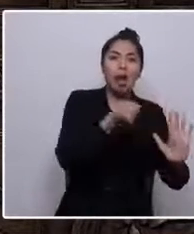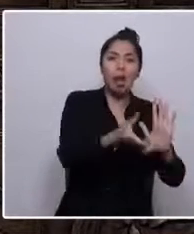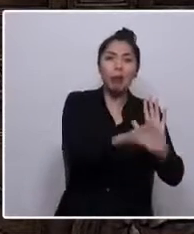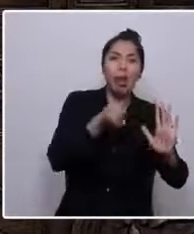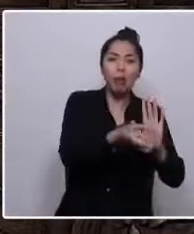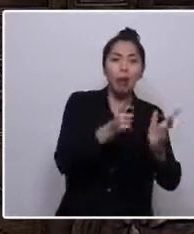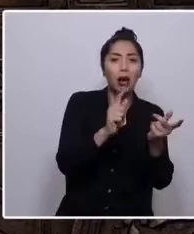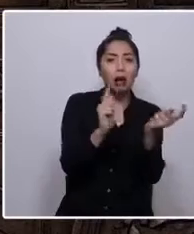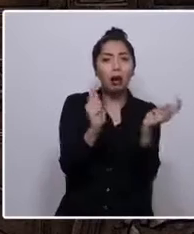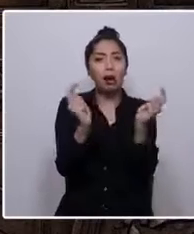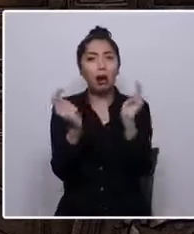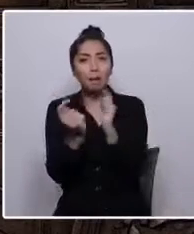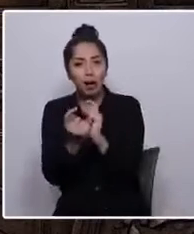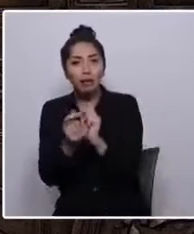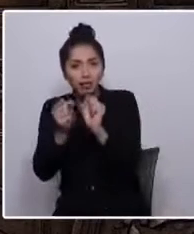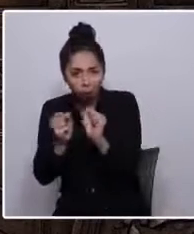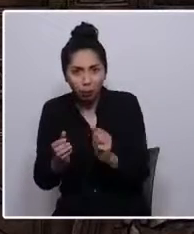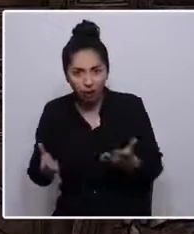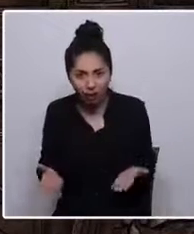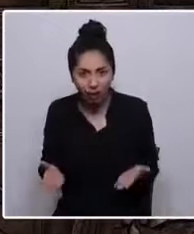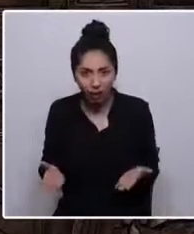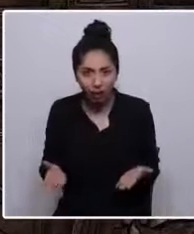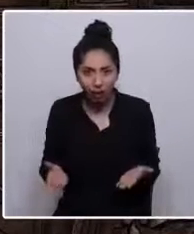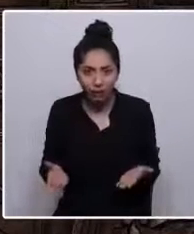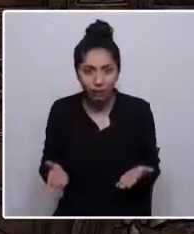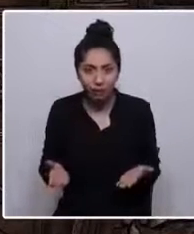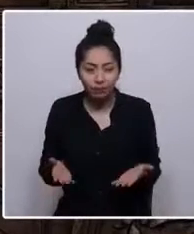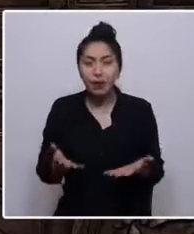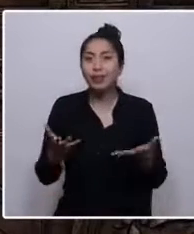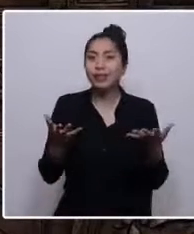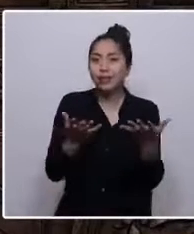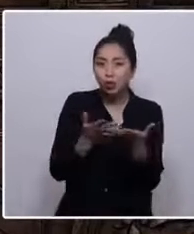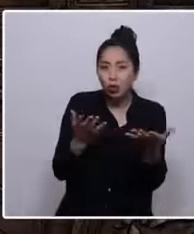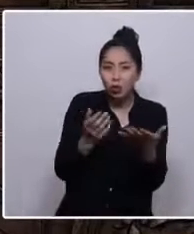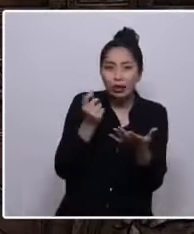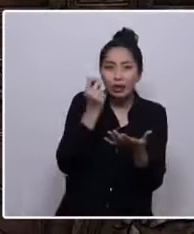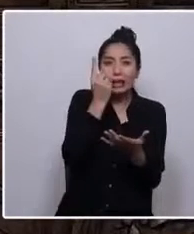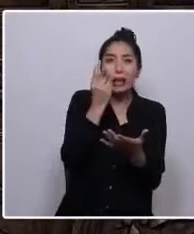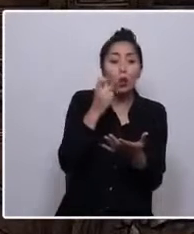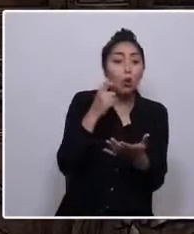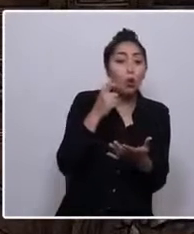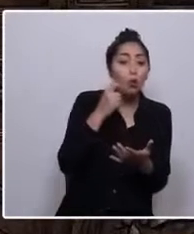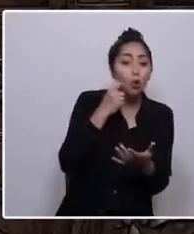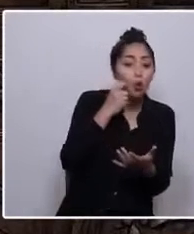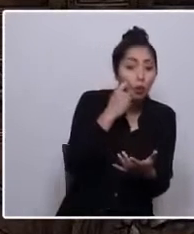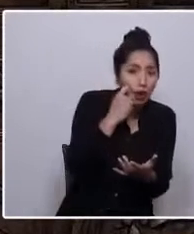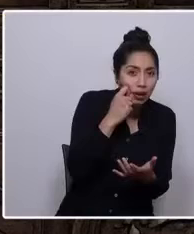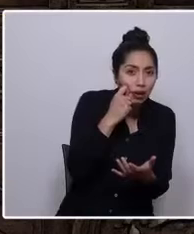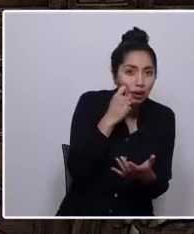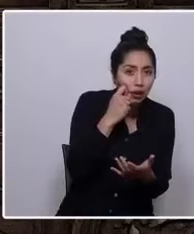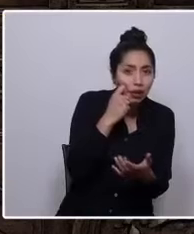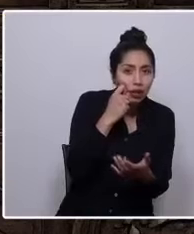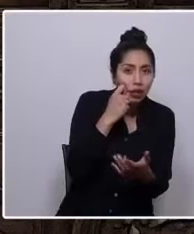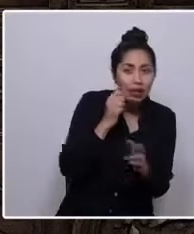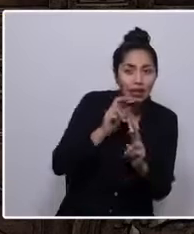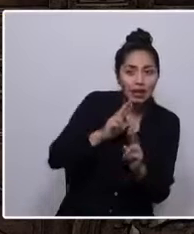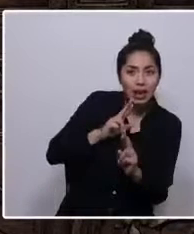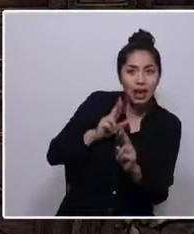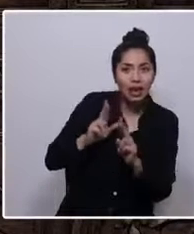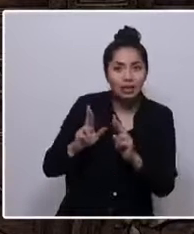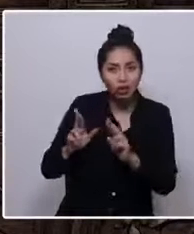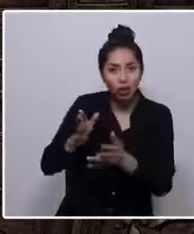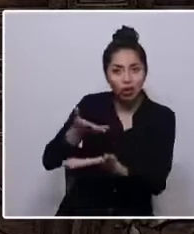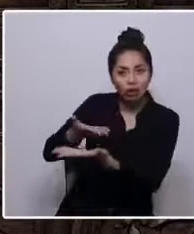jurídico no antropocéntrico? ¿Cómo interpretar lo humano en clave relacional? ¿Cómo interacción con el